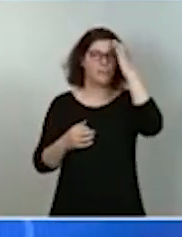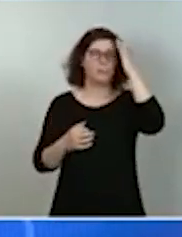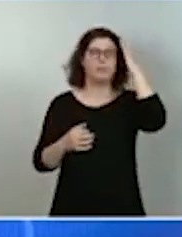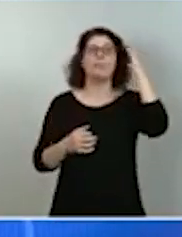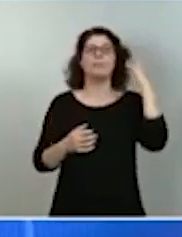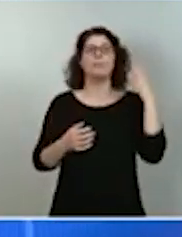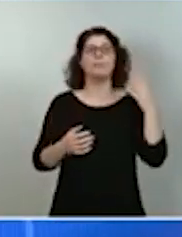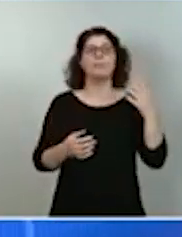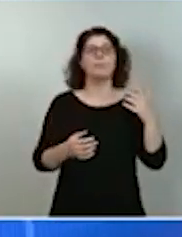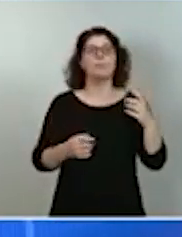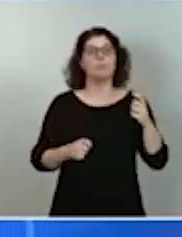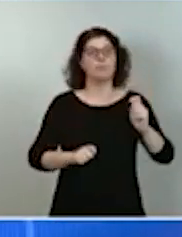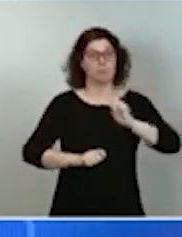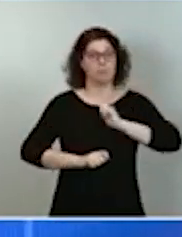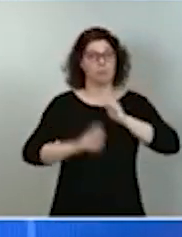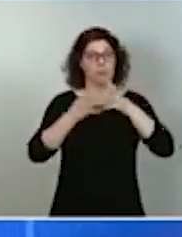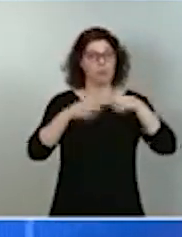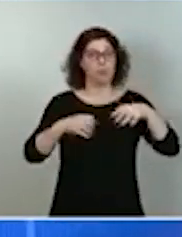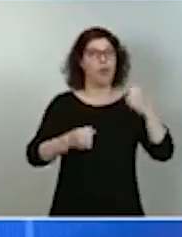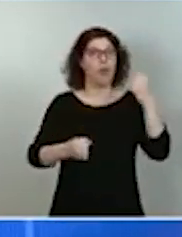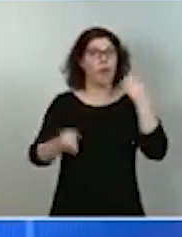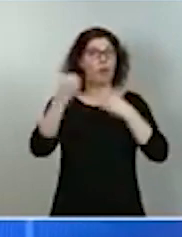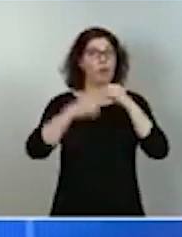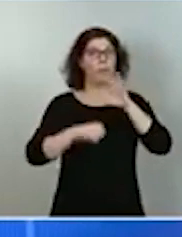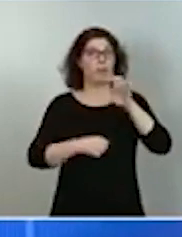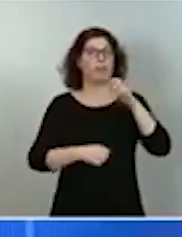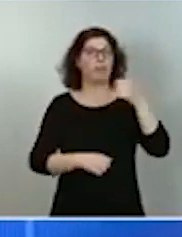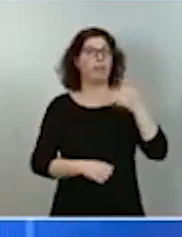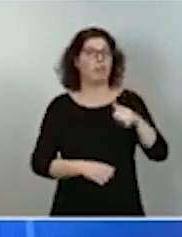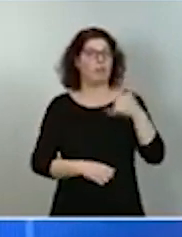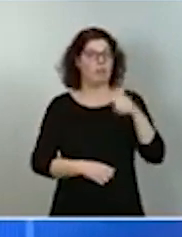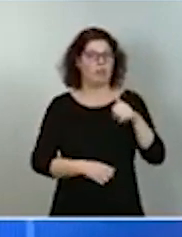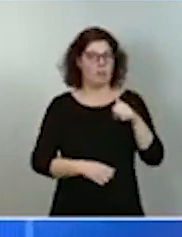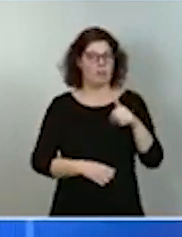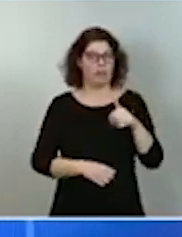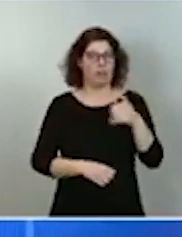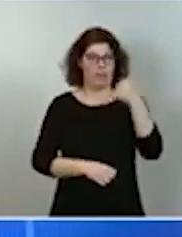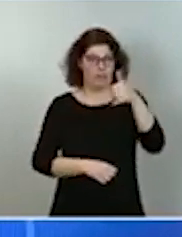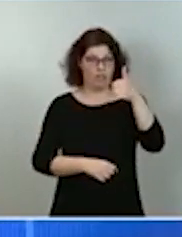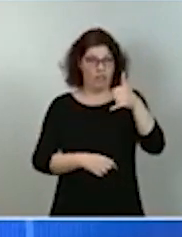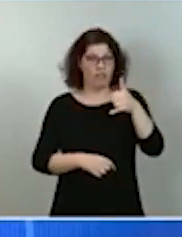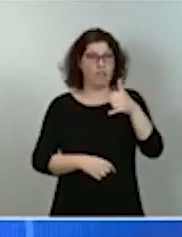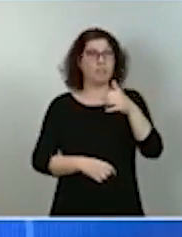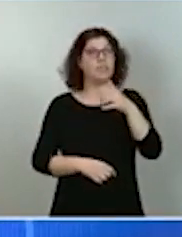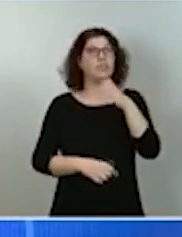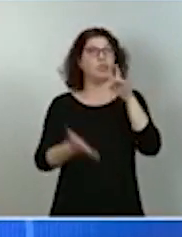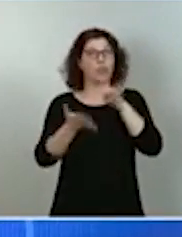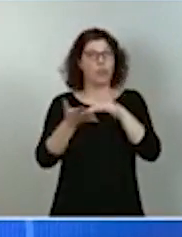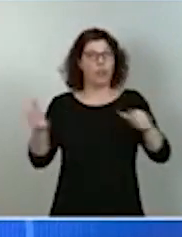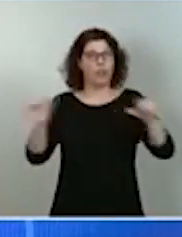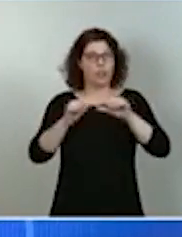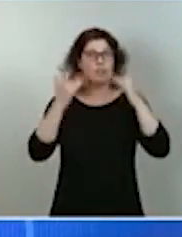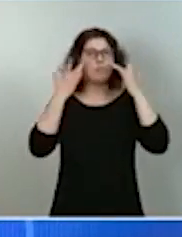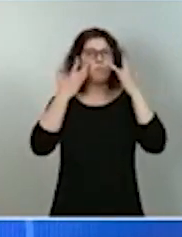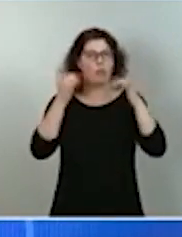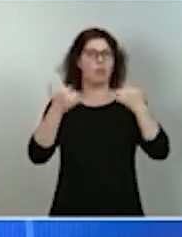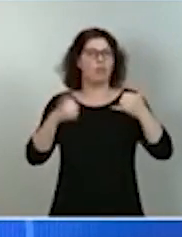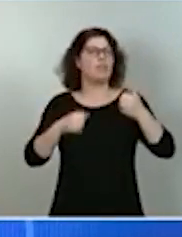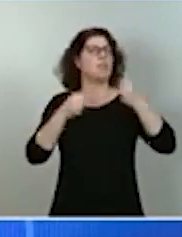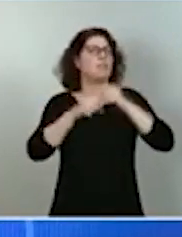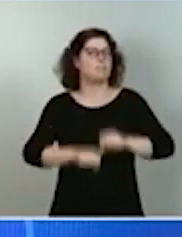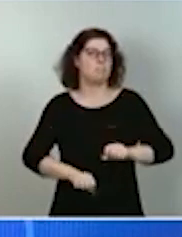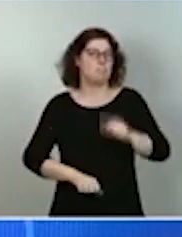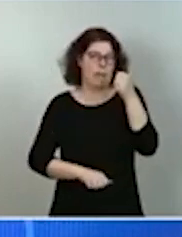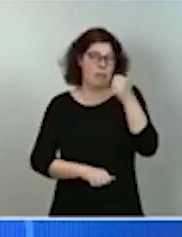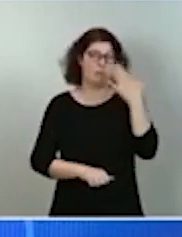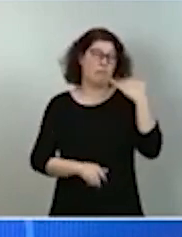económica de nuestro país que se han hecho más visibles y más presentes con las crisis, en particular con las dos últimas crisis,